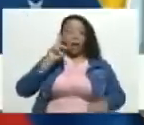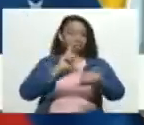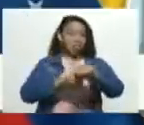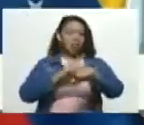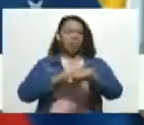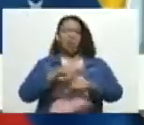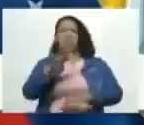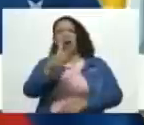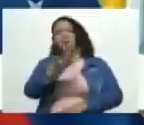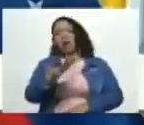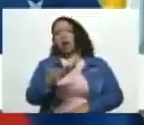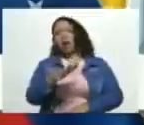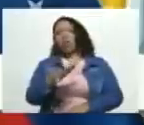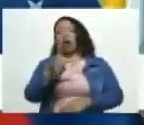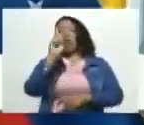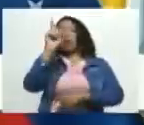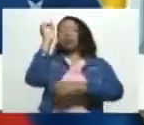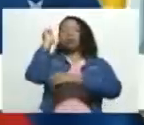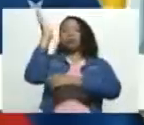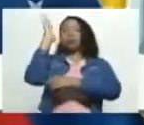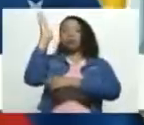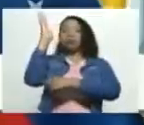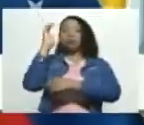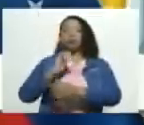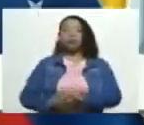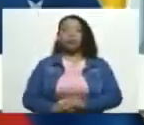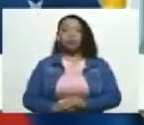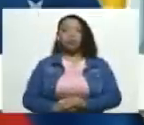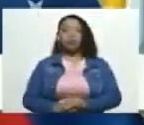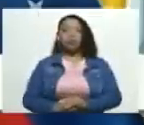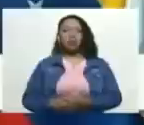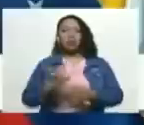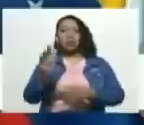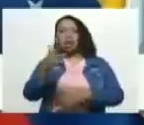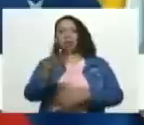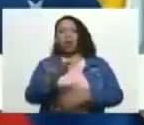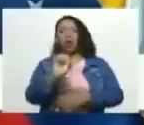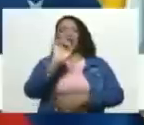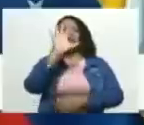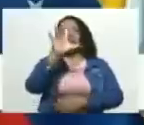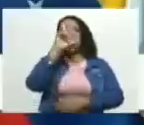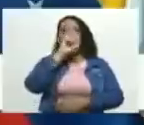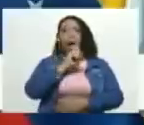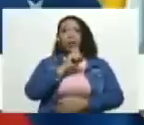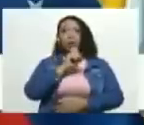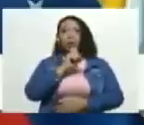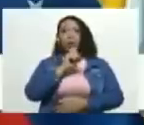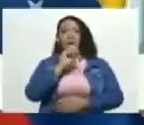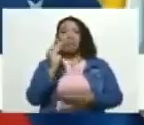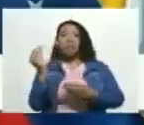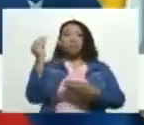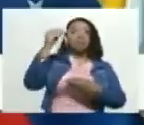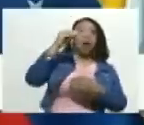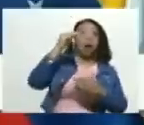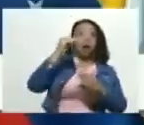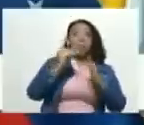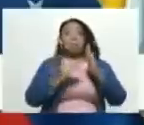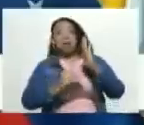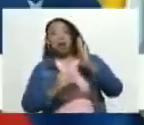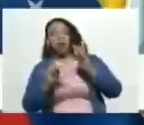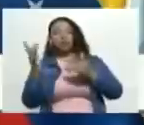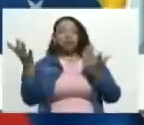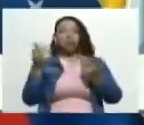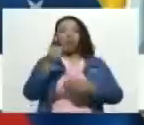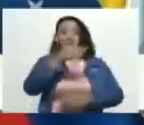de un parlamentario son exactamente cinco años, ni más ni menos. Si usted quiere